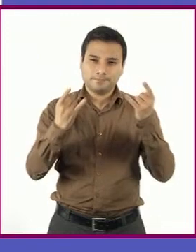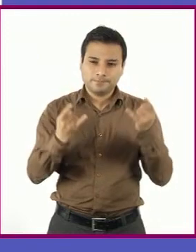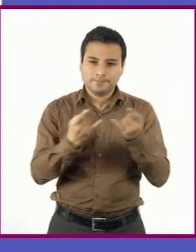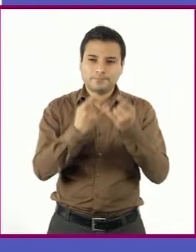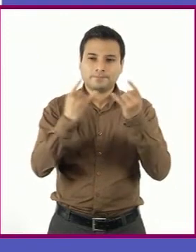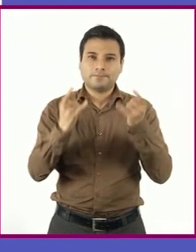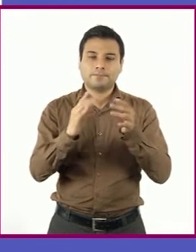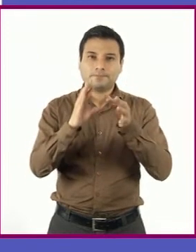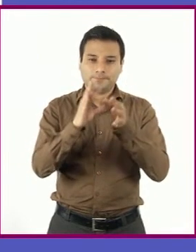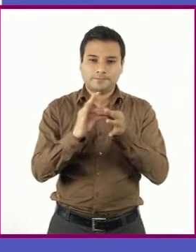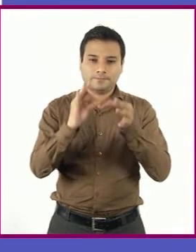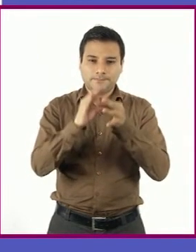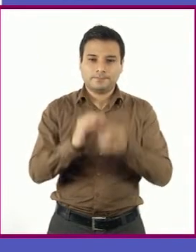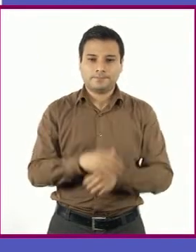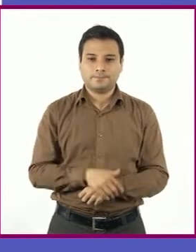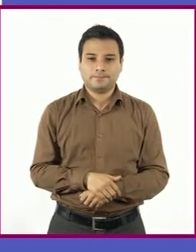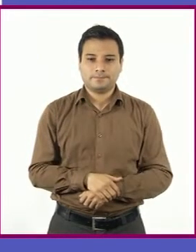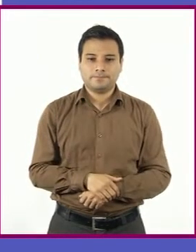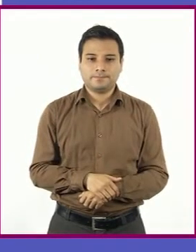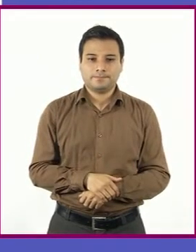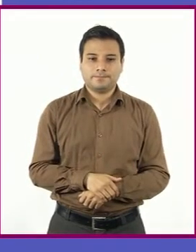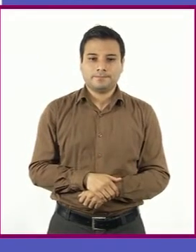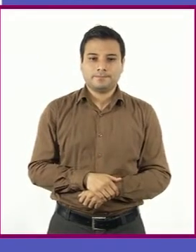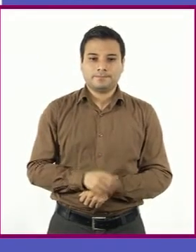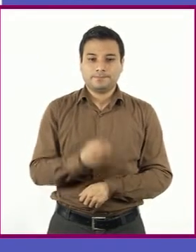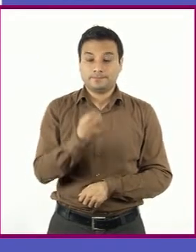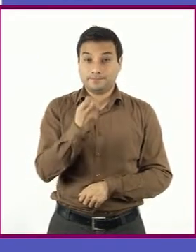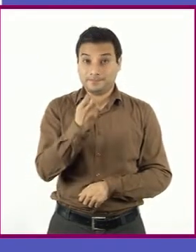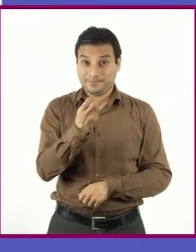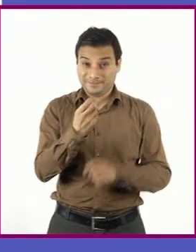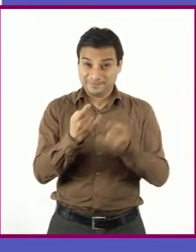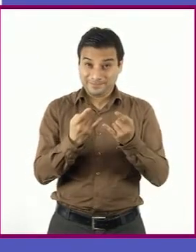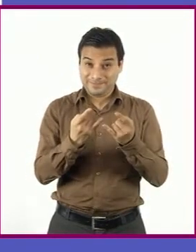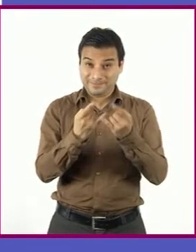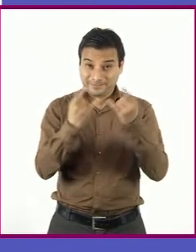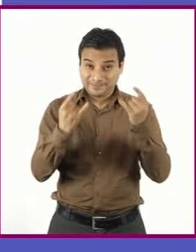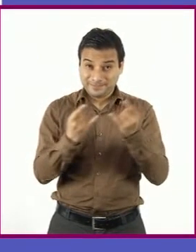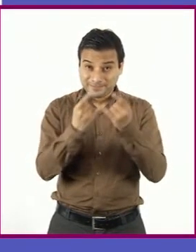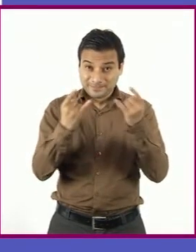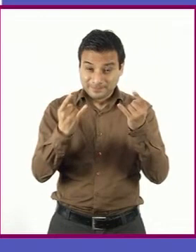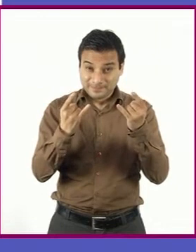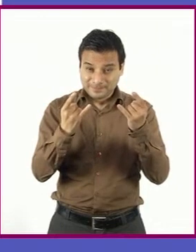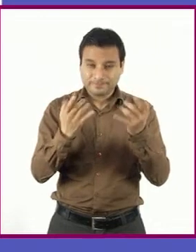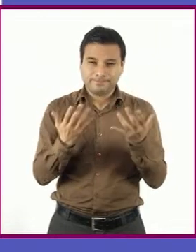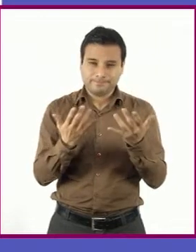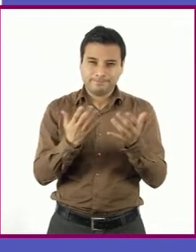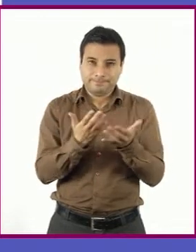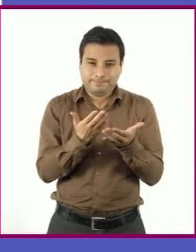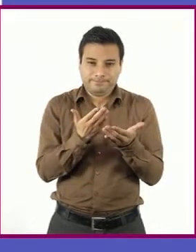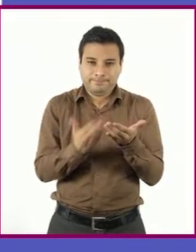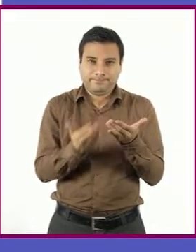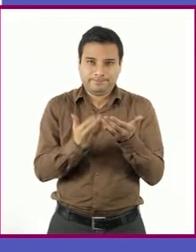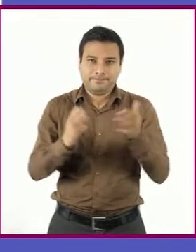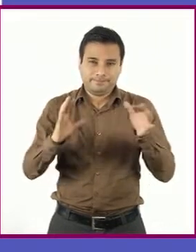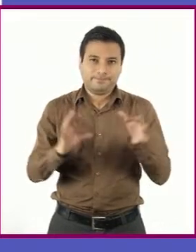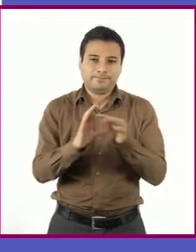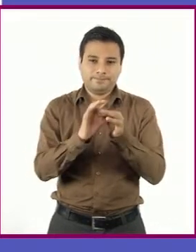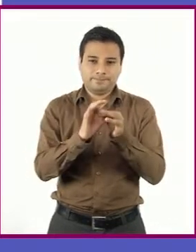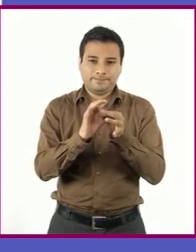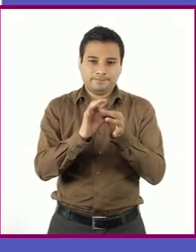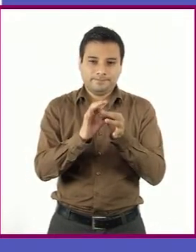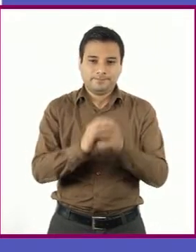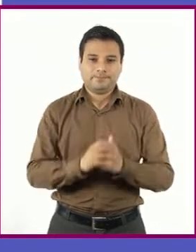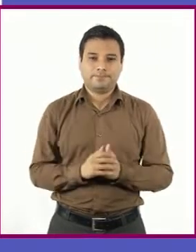Sin embargo, todos esos hechos están de alguna manera relacionados con el presente o de